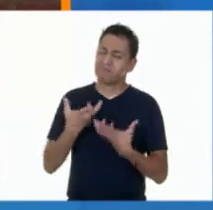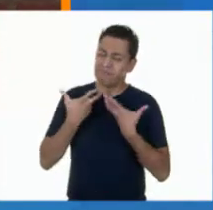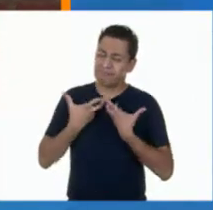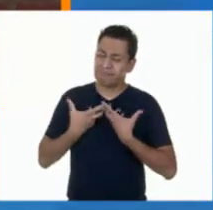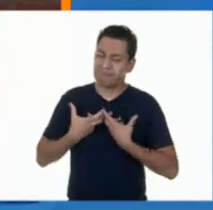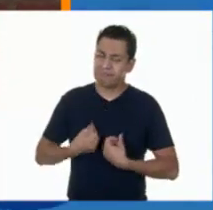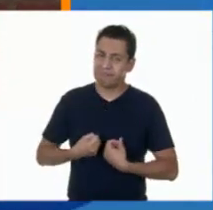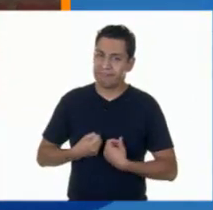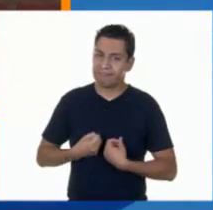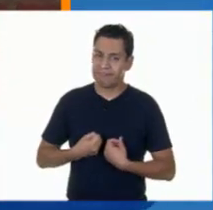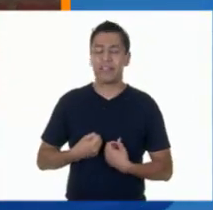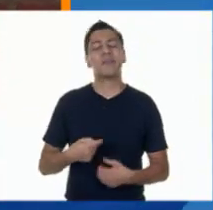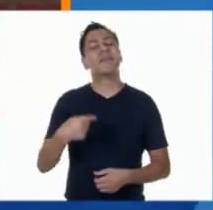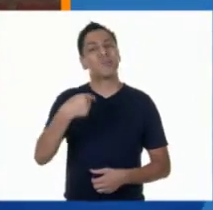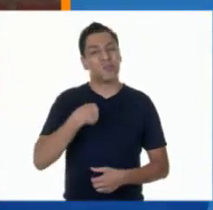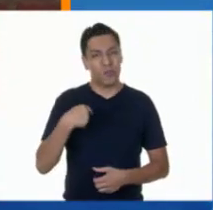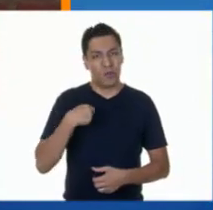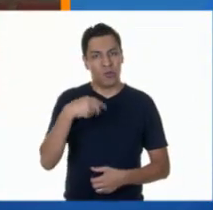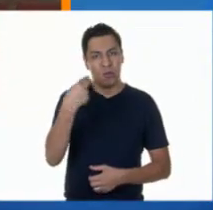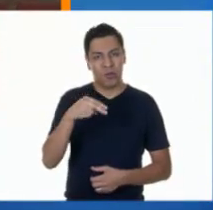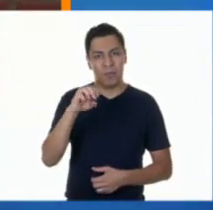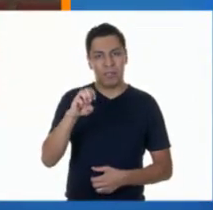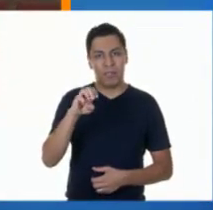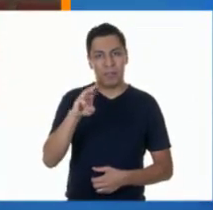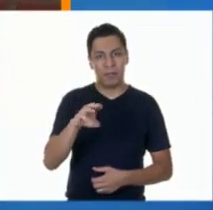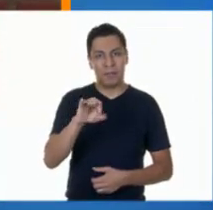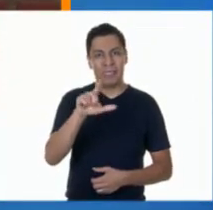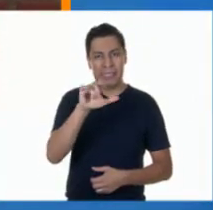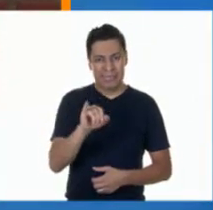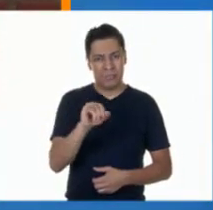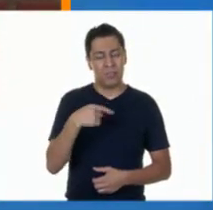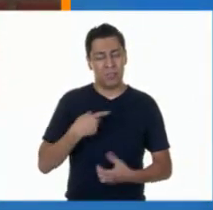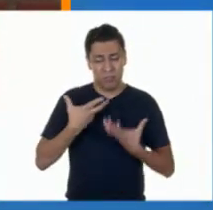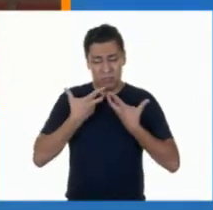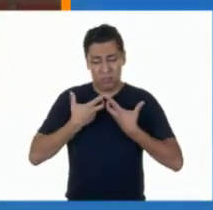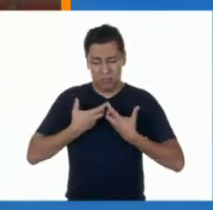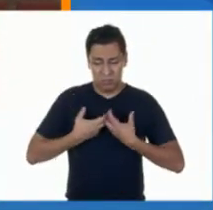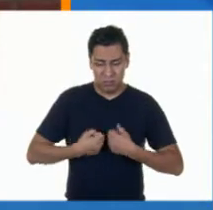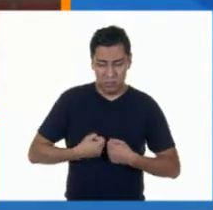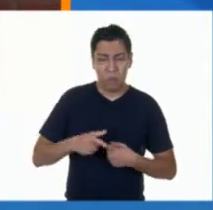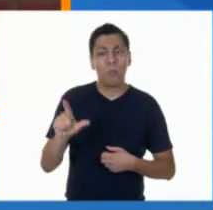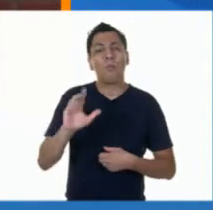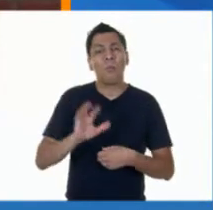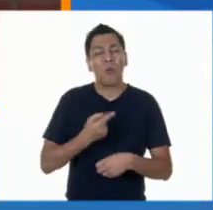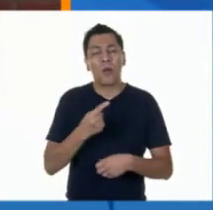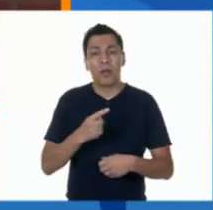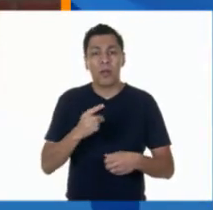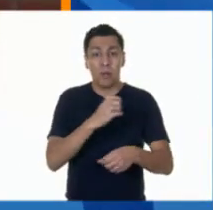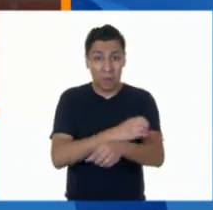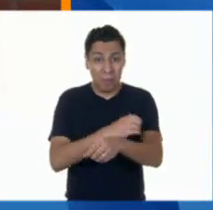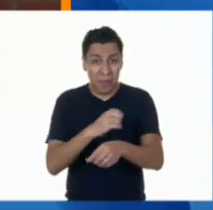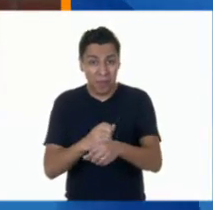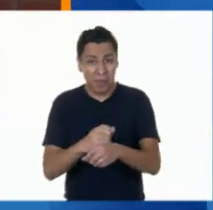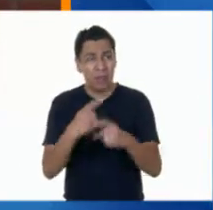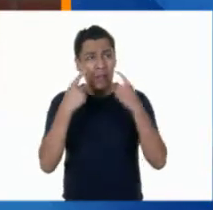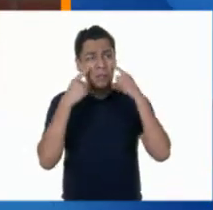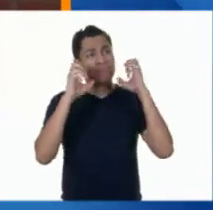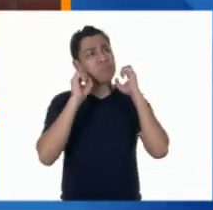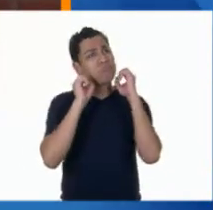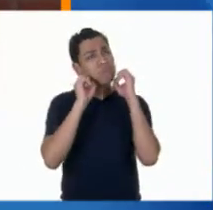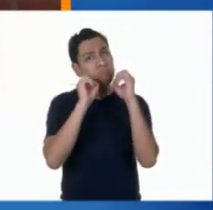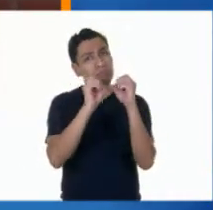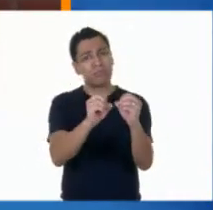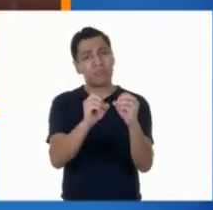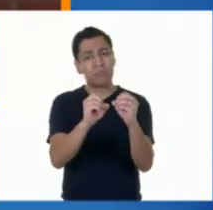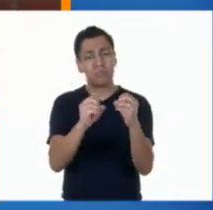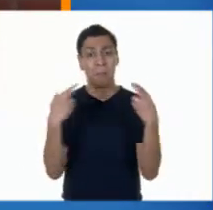Hola, yo me llamo Emily y quisiera decirles que yo me siento muy desanimada cuando no veo a mis compañeros, no voy a la escuela,